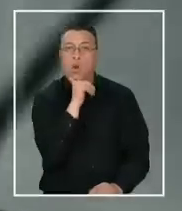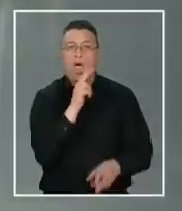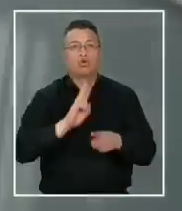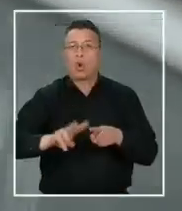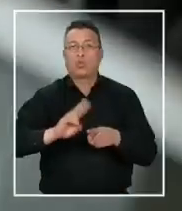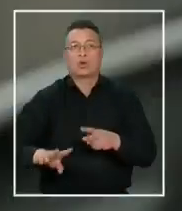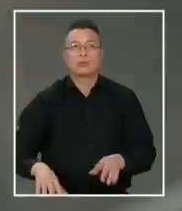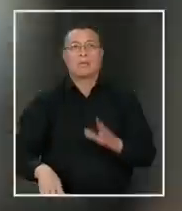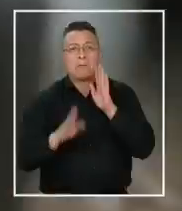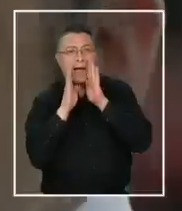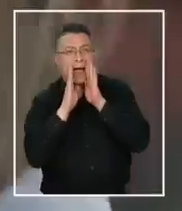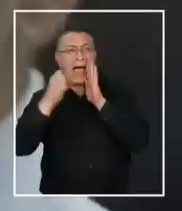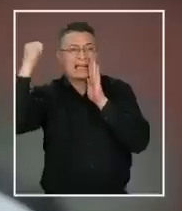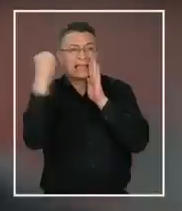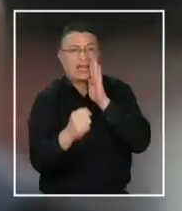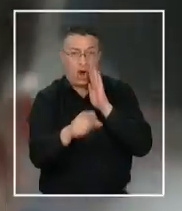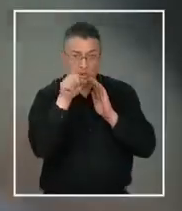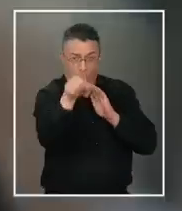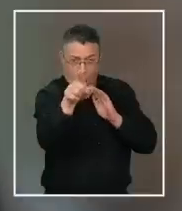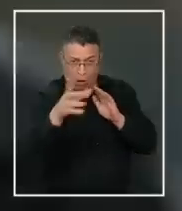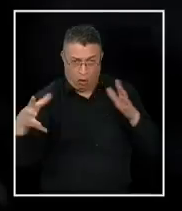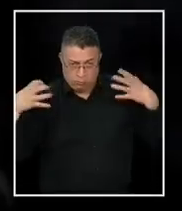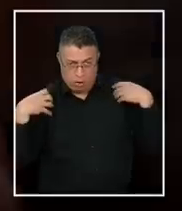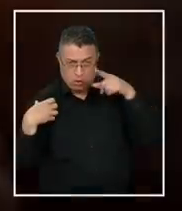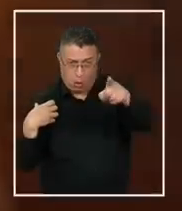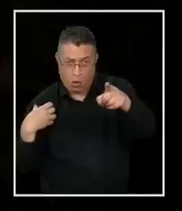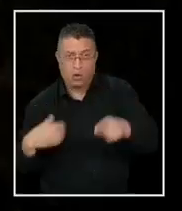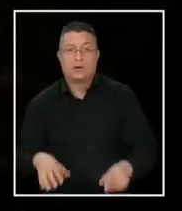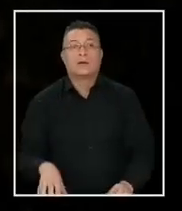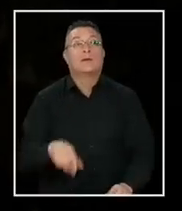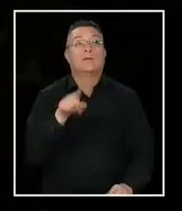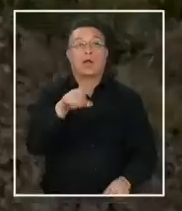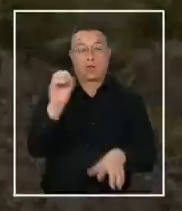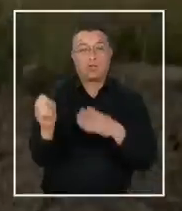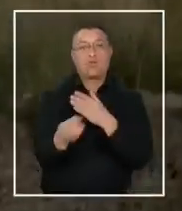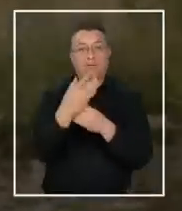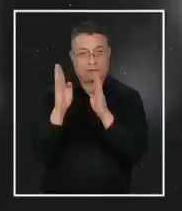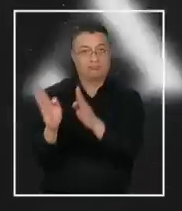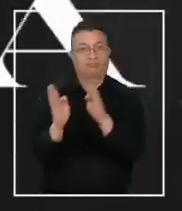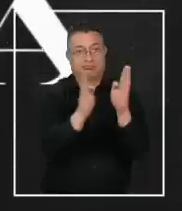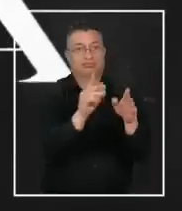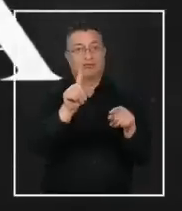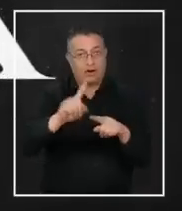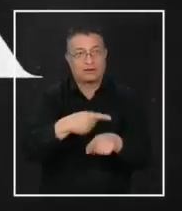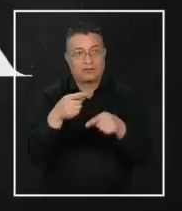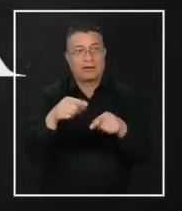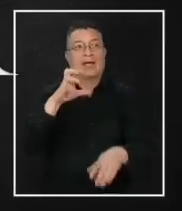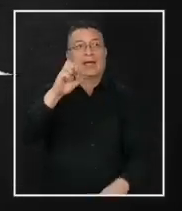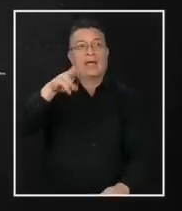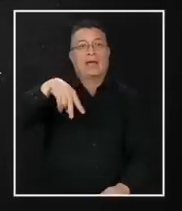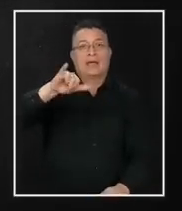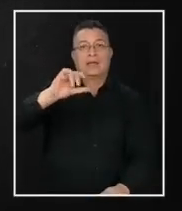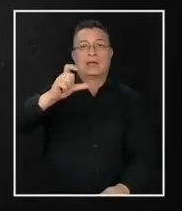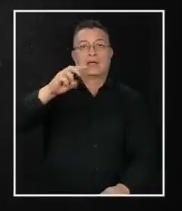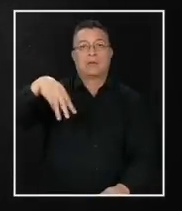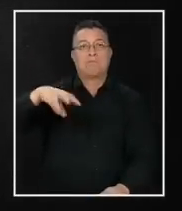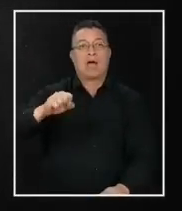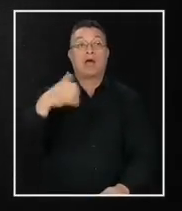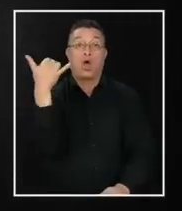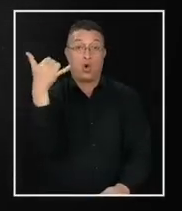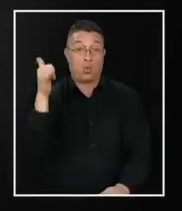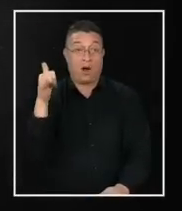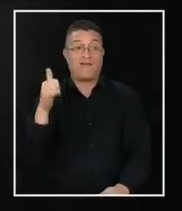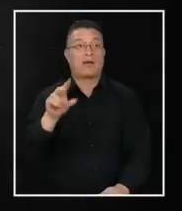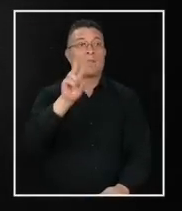¡Asesino, no fuertes! En una nueva temporada de Enigma. Jueves,